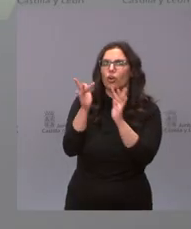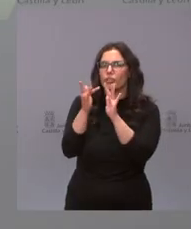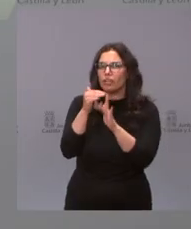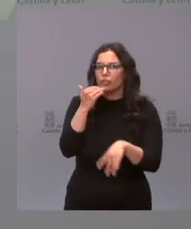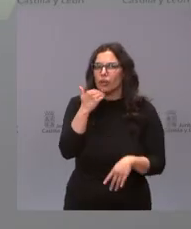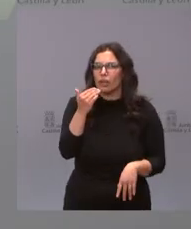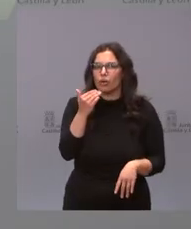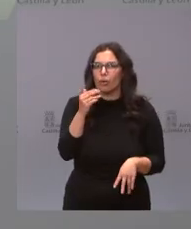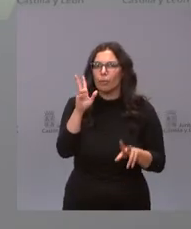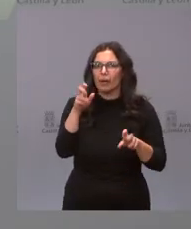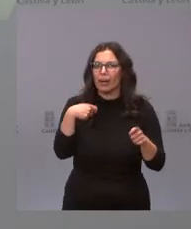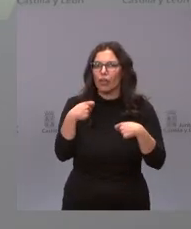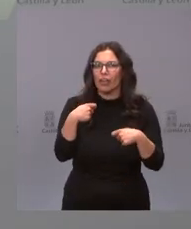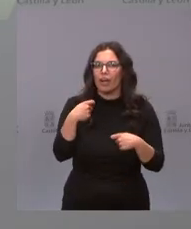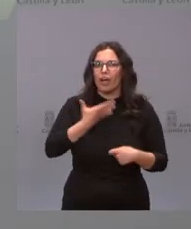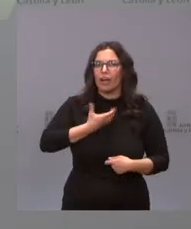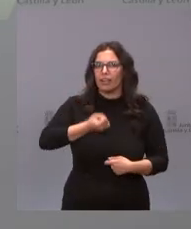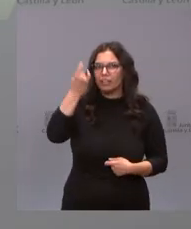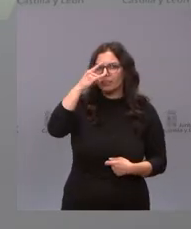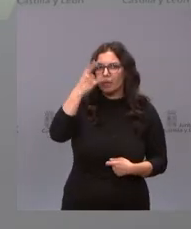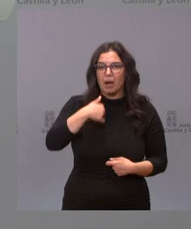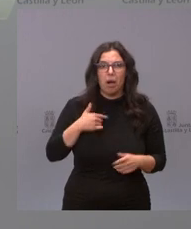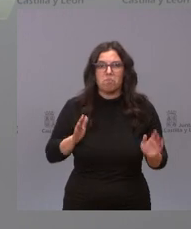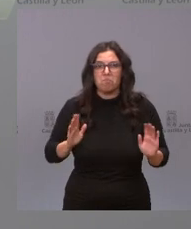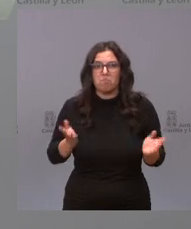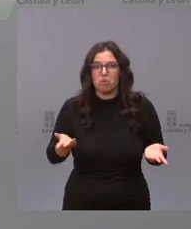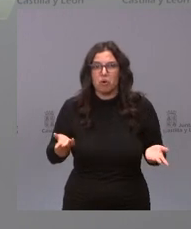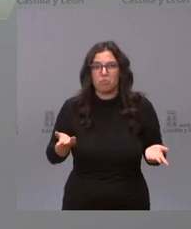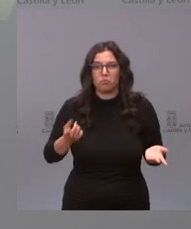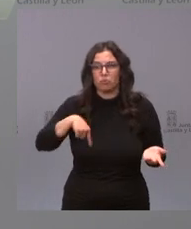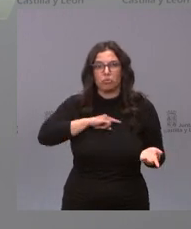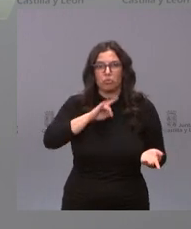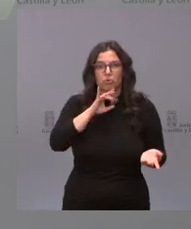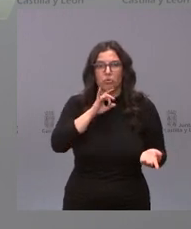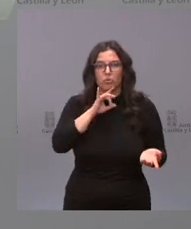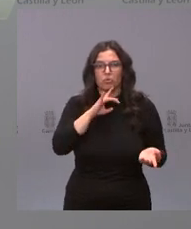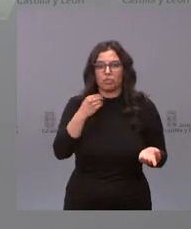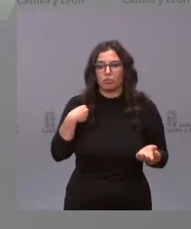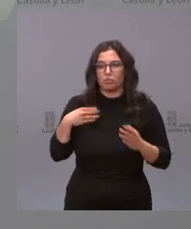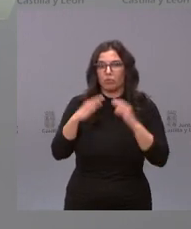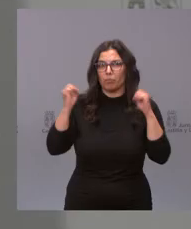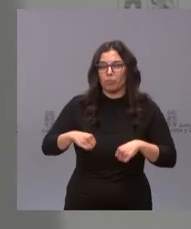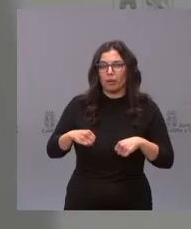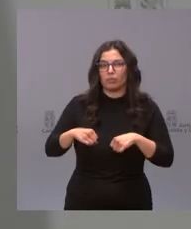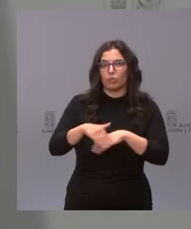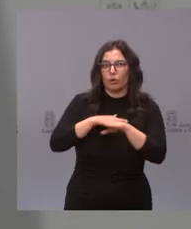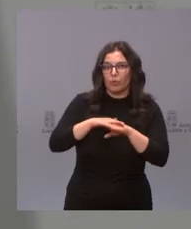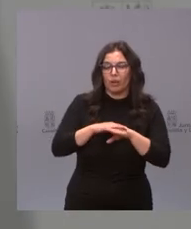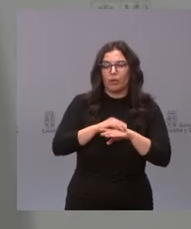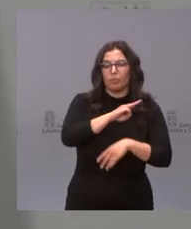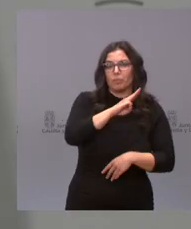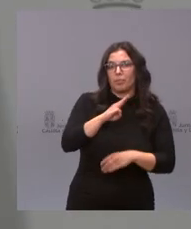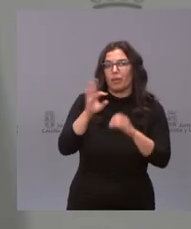Por mi parte no estamos también muy contentos con el funcionamiento del pacto de gobierno Partido Popular y Ciudadanos